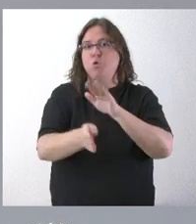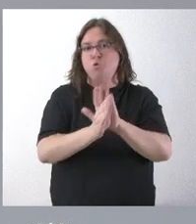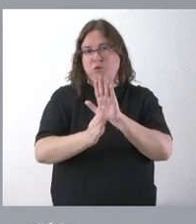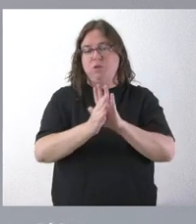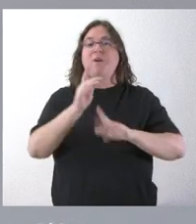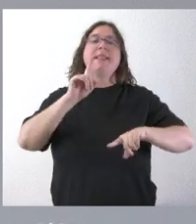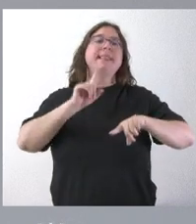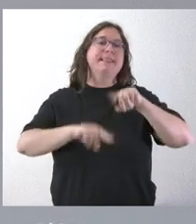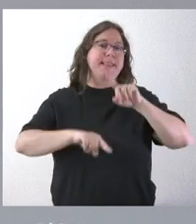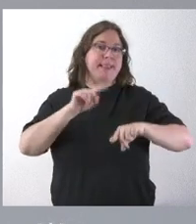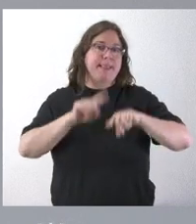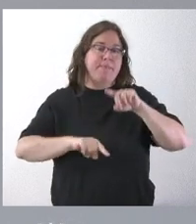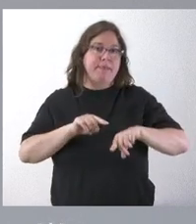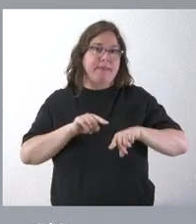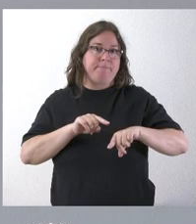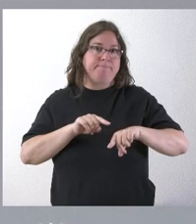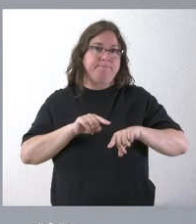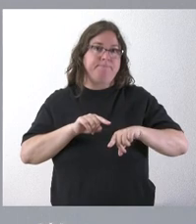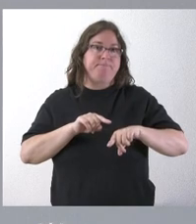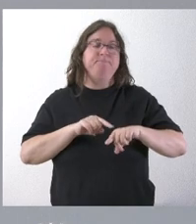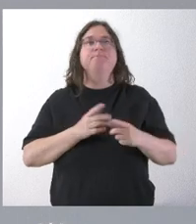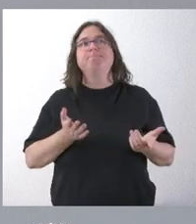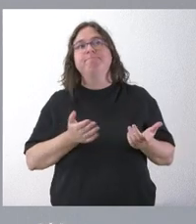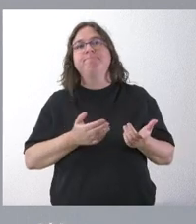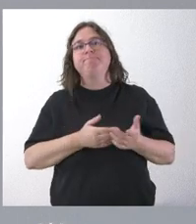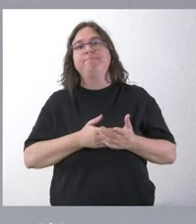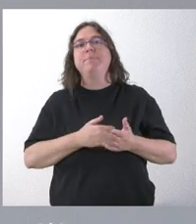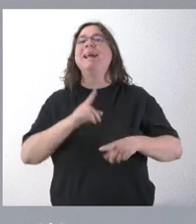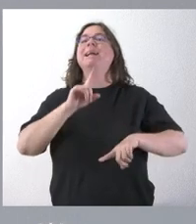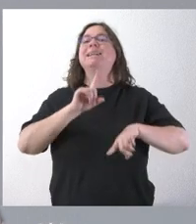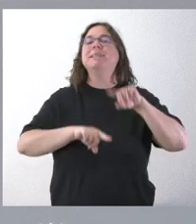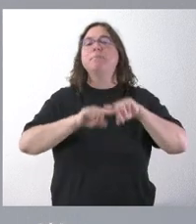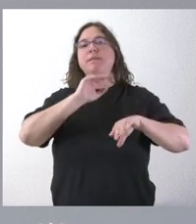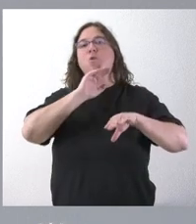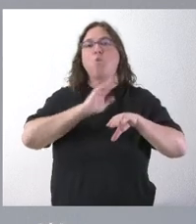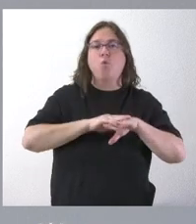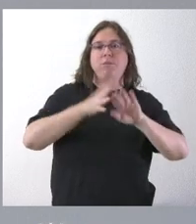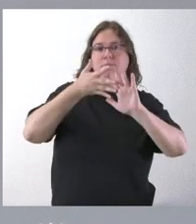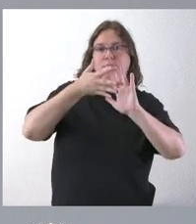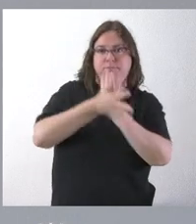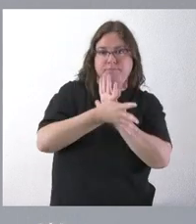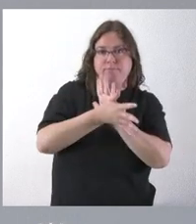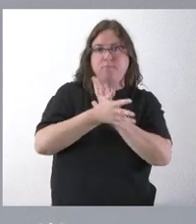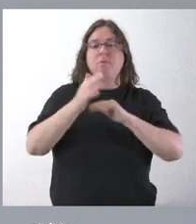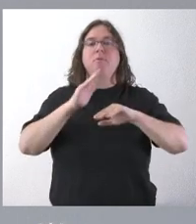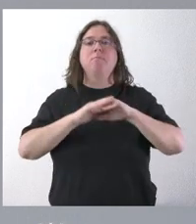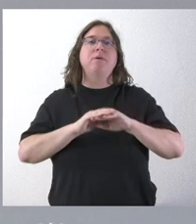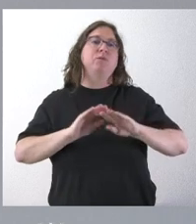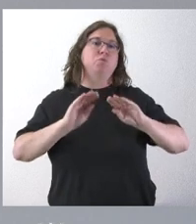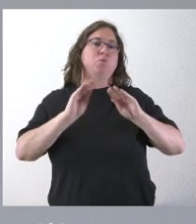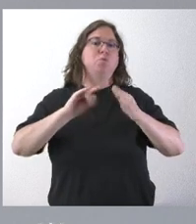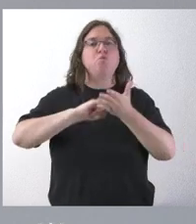que se vayan recibiendo tales cumplimientos y tales definiciones de los correspondientes